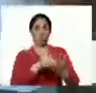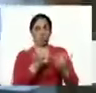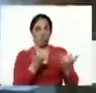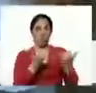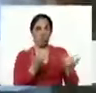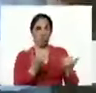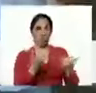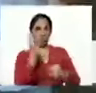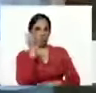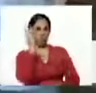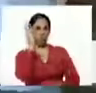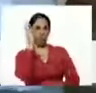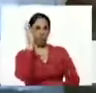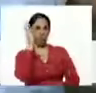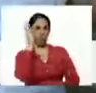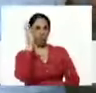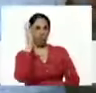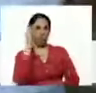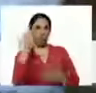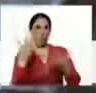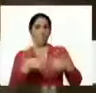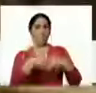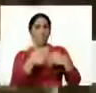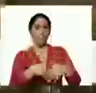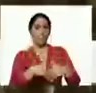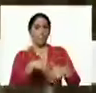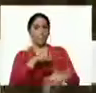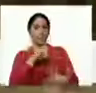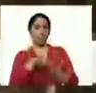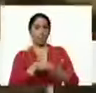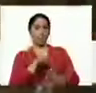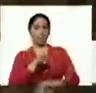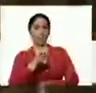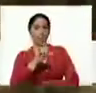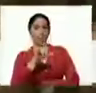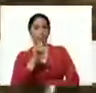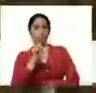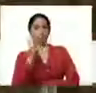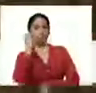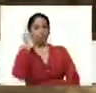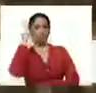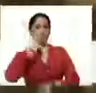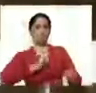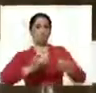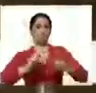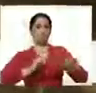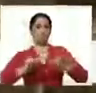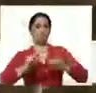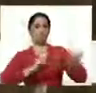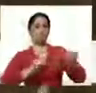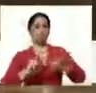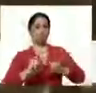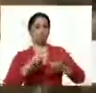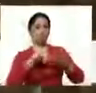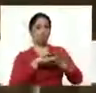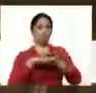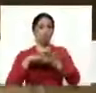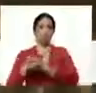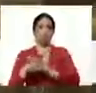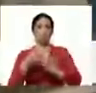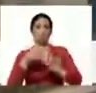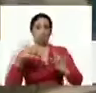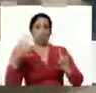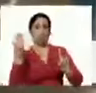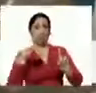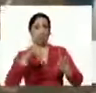creó a través de la empresa nacional de silo donde da una capacidad operativa de recepción de cereales de más